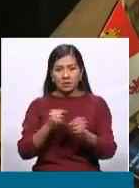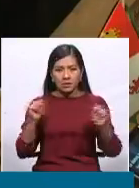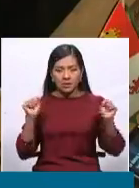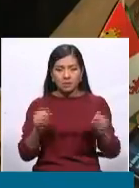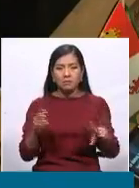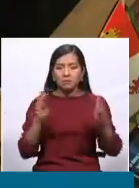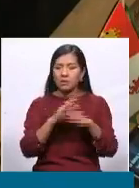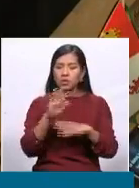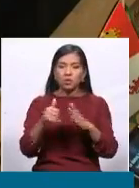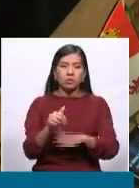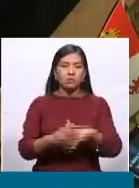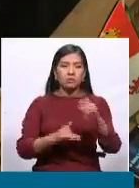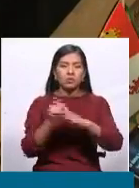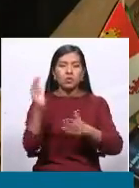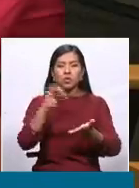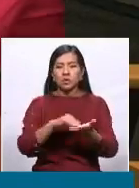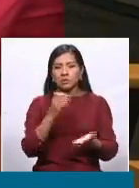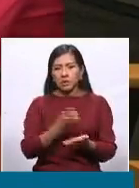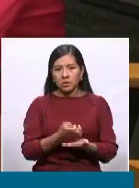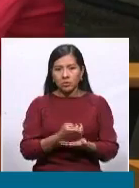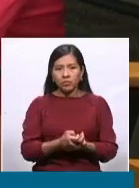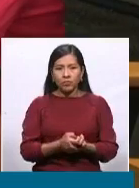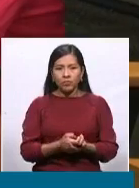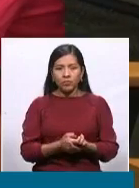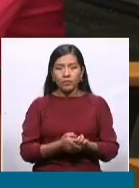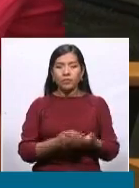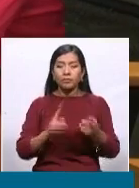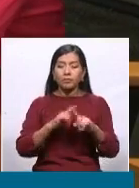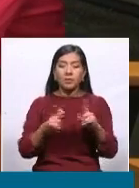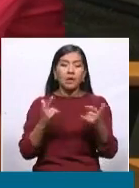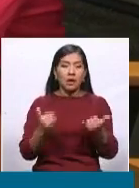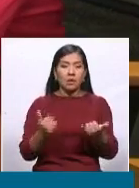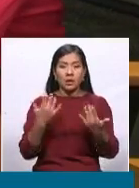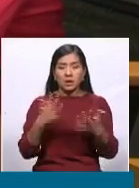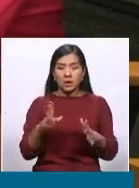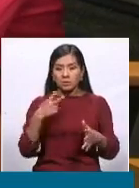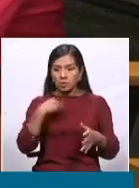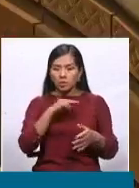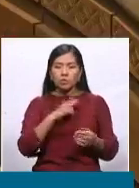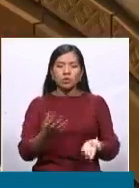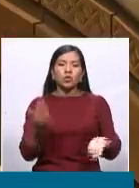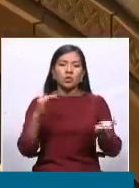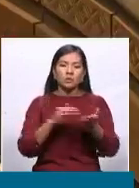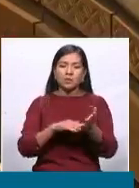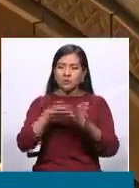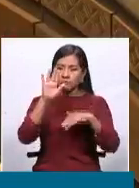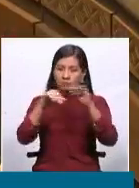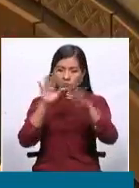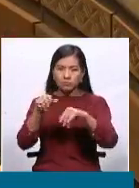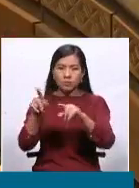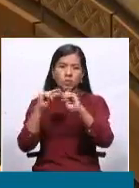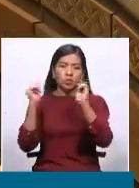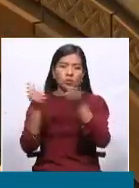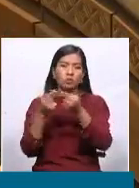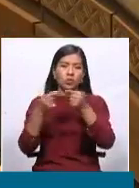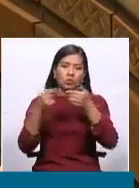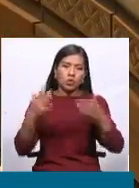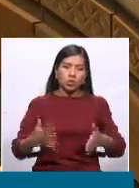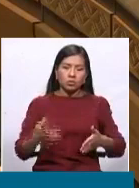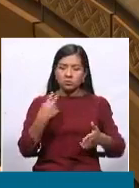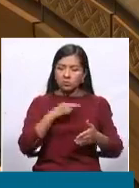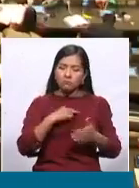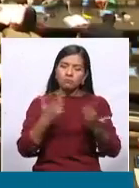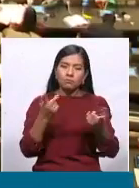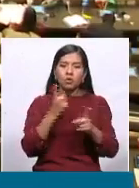por eso es que los indicadores estaban nuevamente positivos ahora nosotros hacemos nuevamente el llamado a la oposición porque esa es nuestra vocación